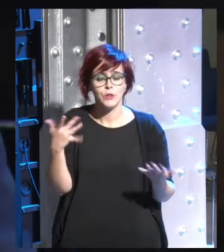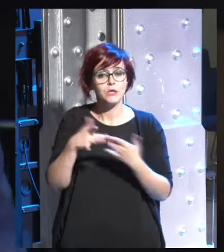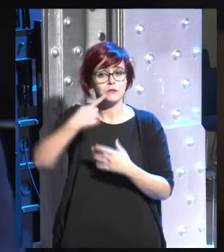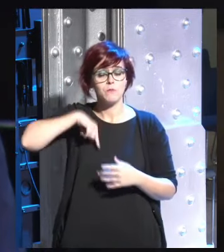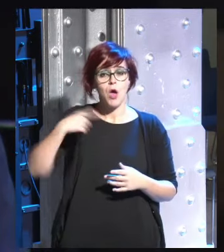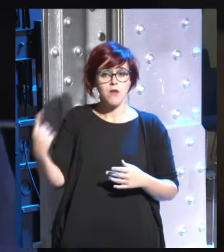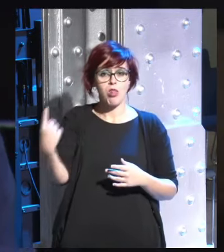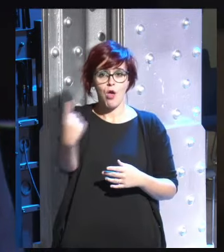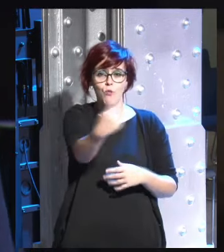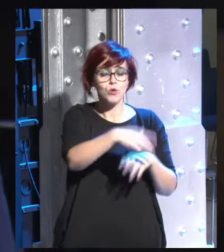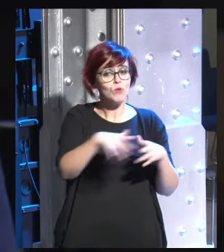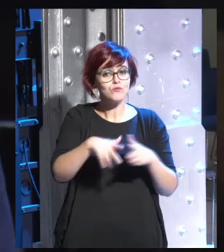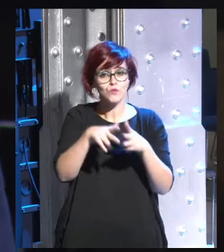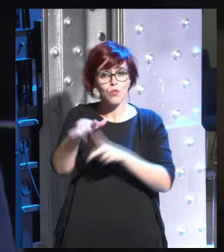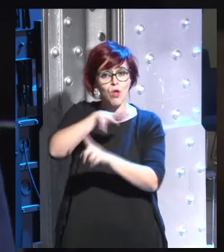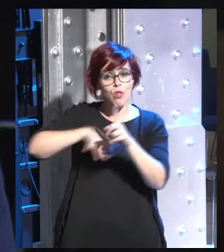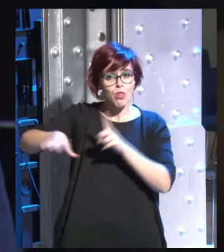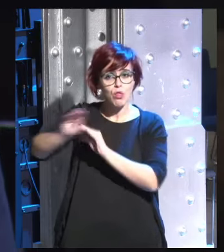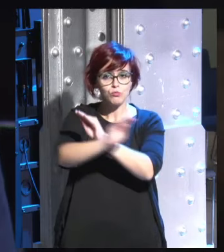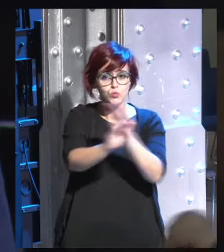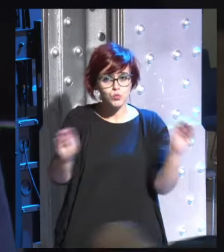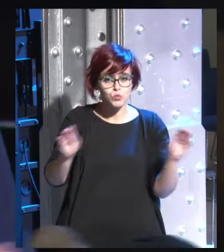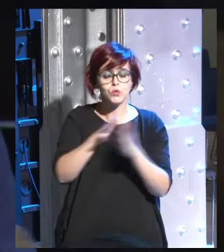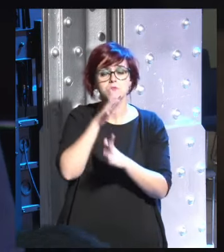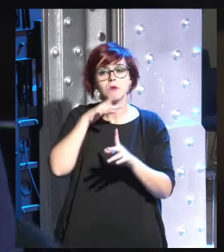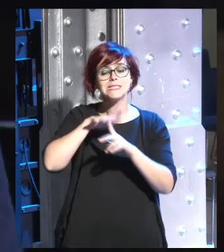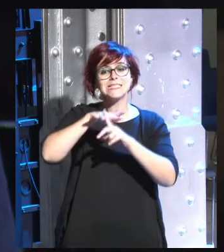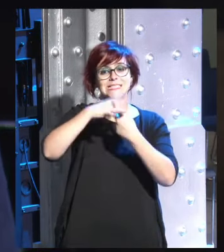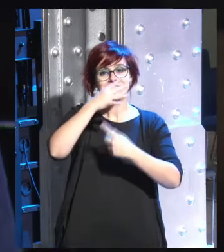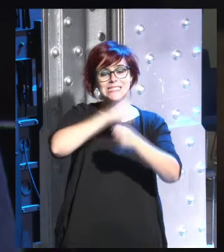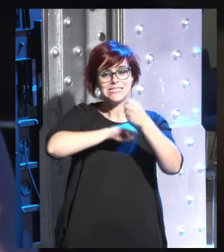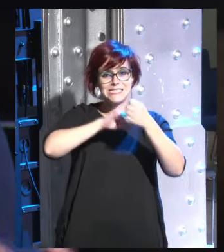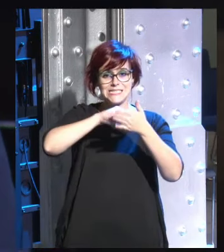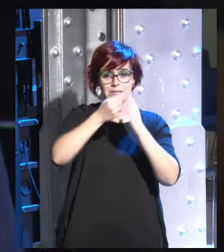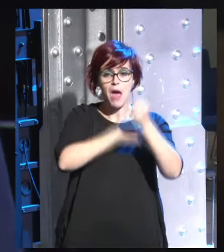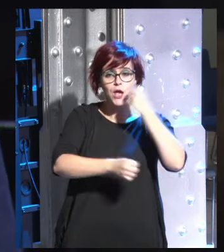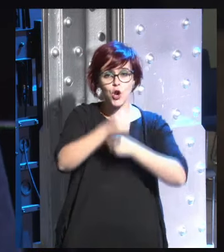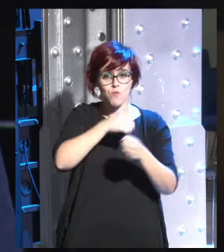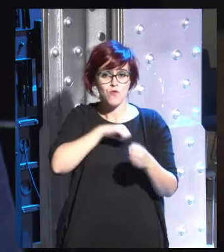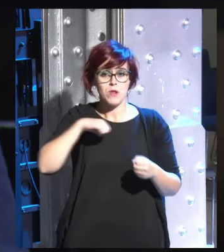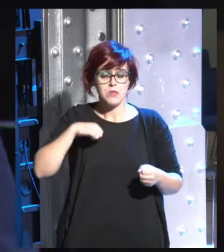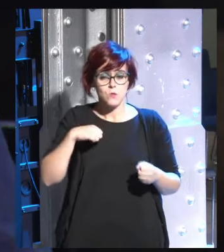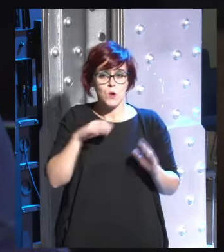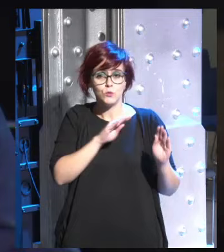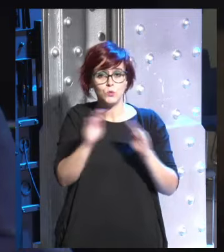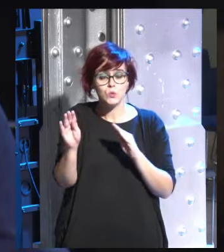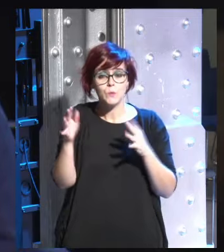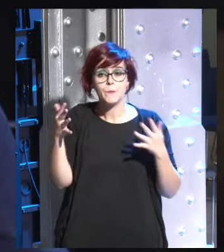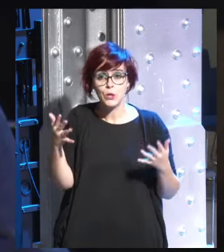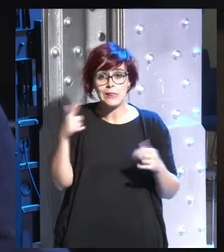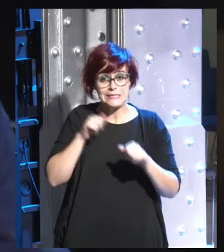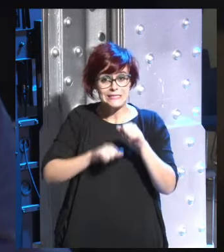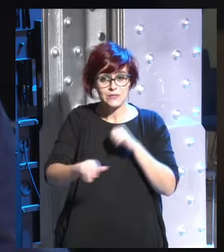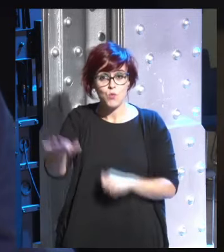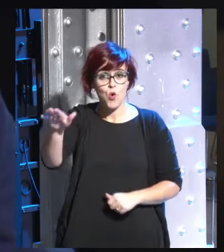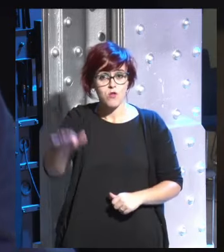ha nacido en una sociedad concreta en un sistema económico concreto particular y desde